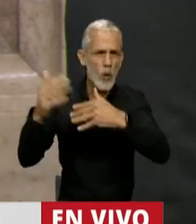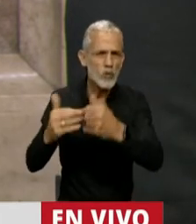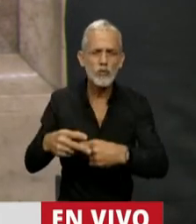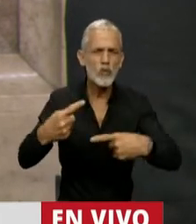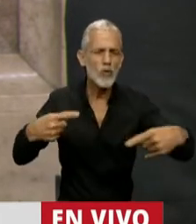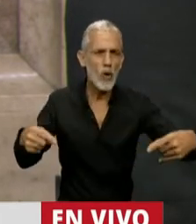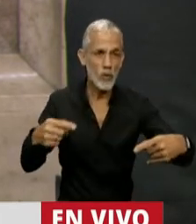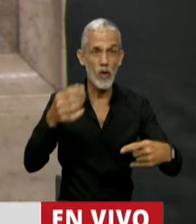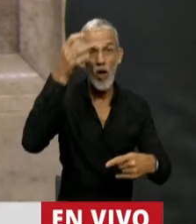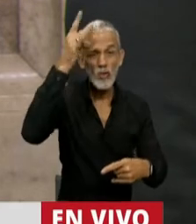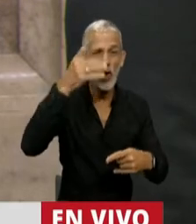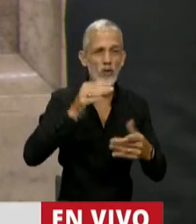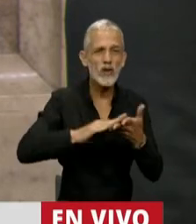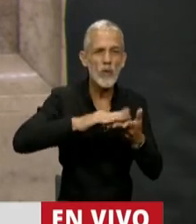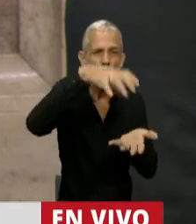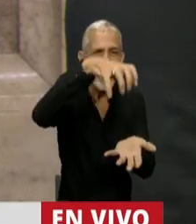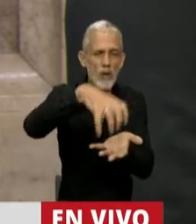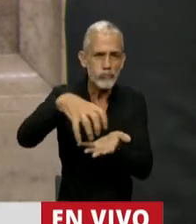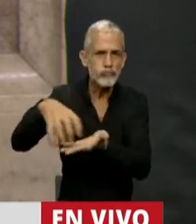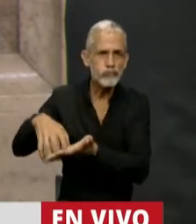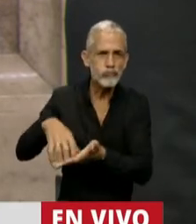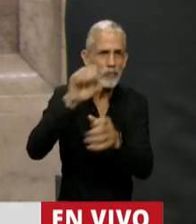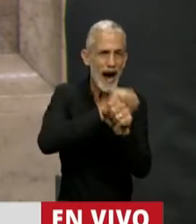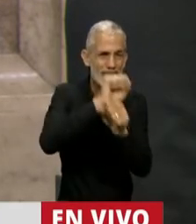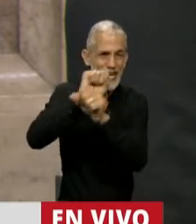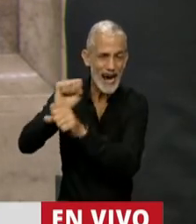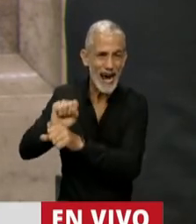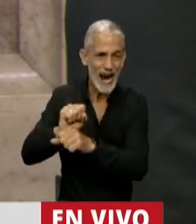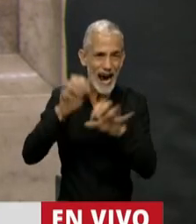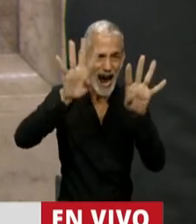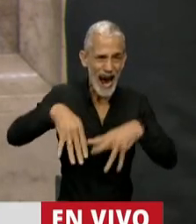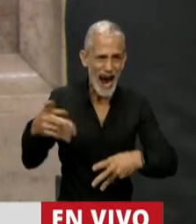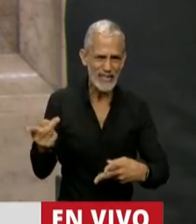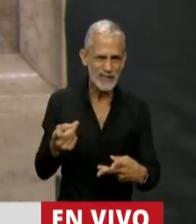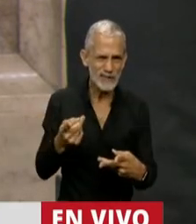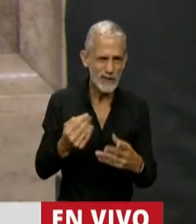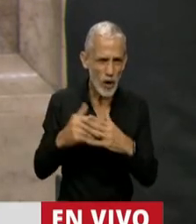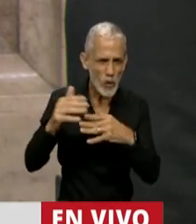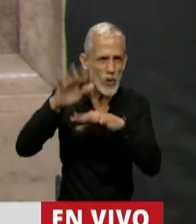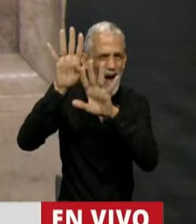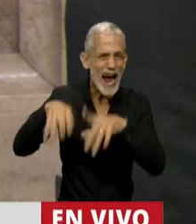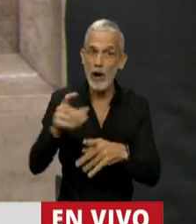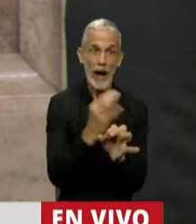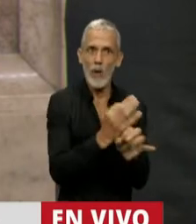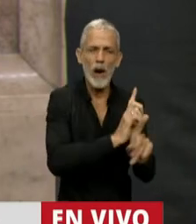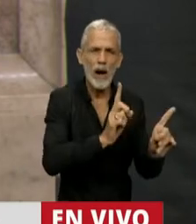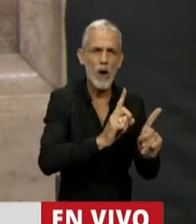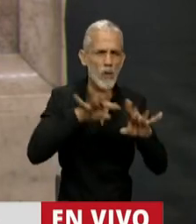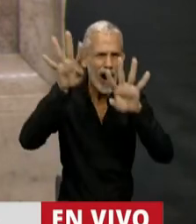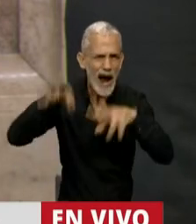12 nuevas unidades penitenciarias para construir cárceles, no escuelas,